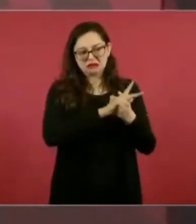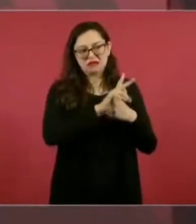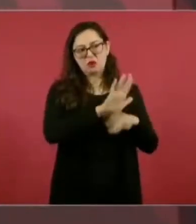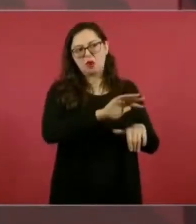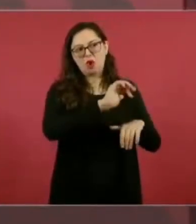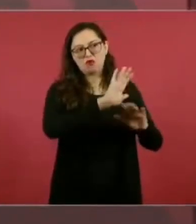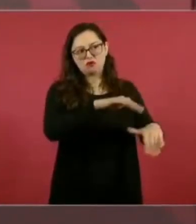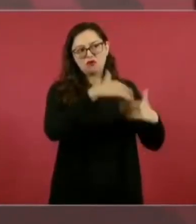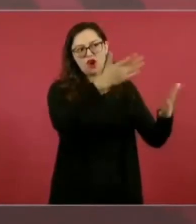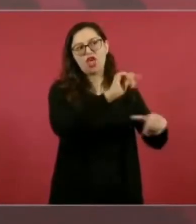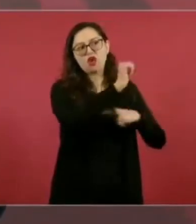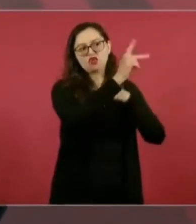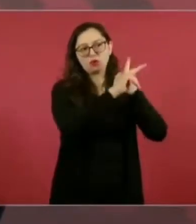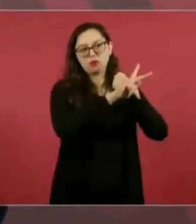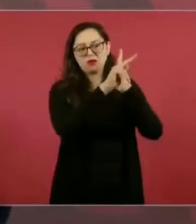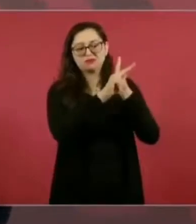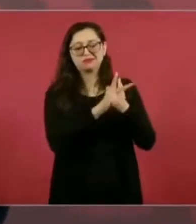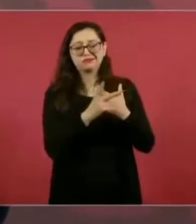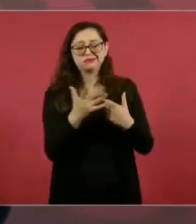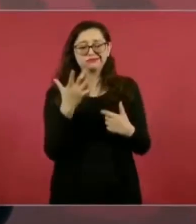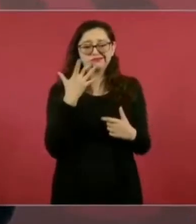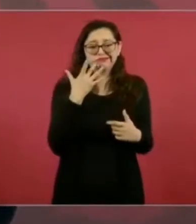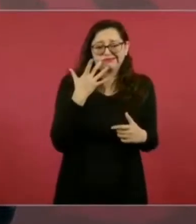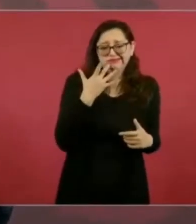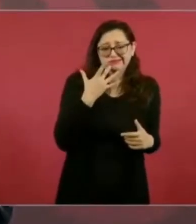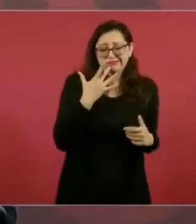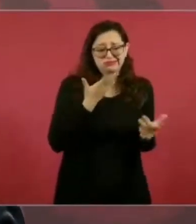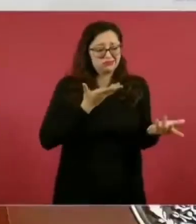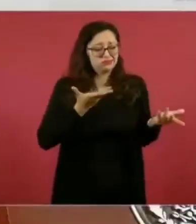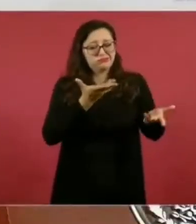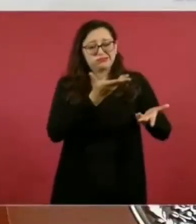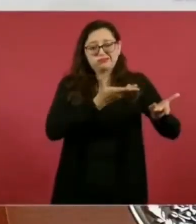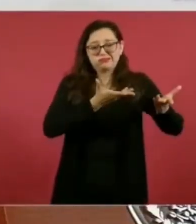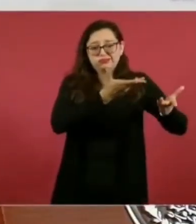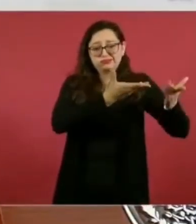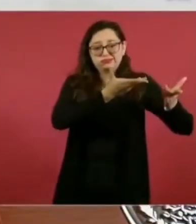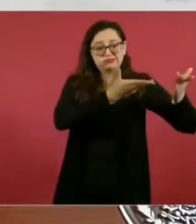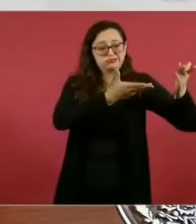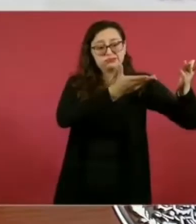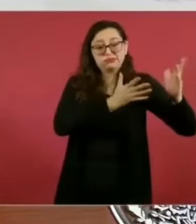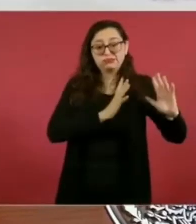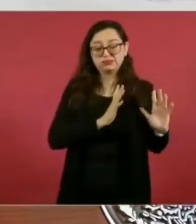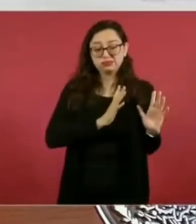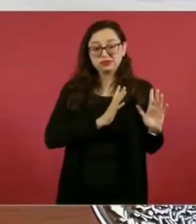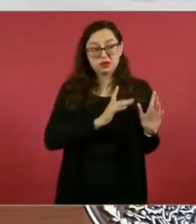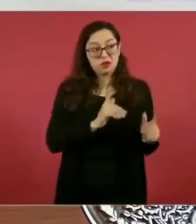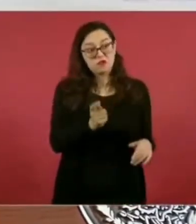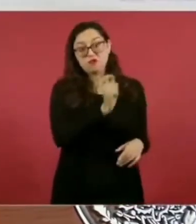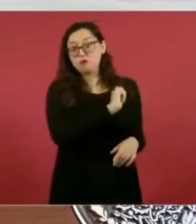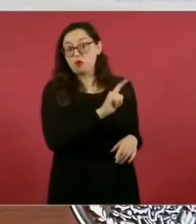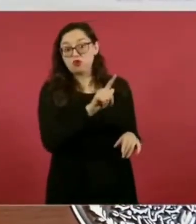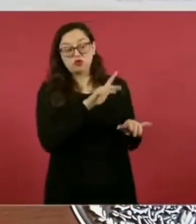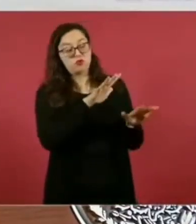que de repente surgen y se vuelven famosos,